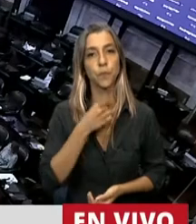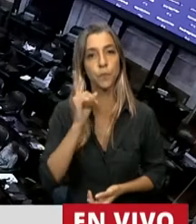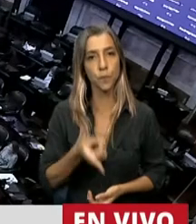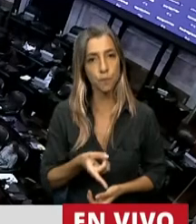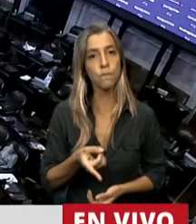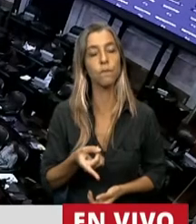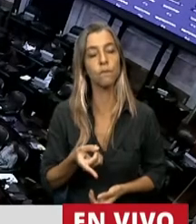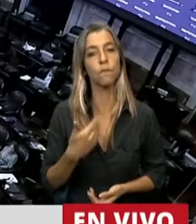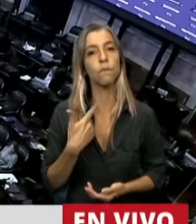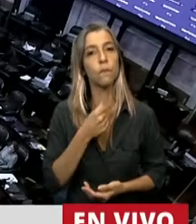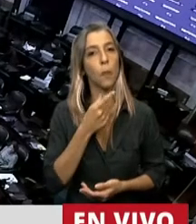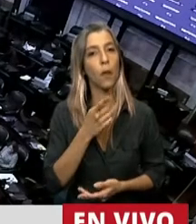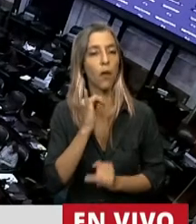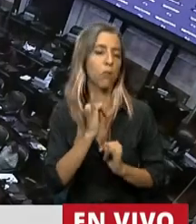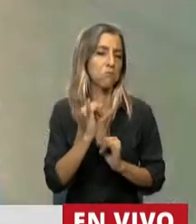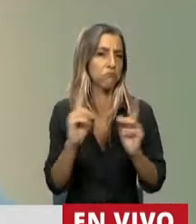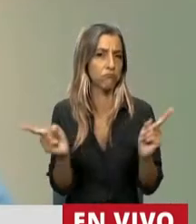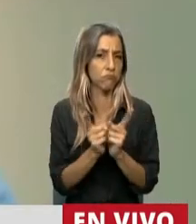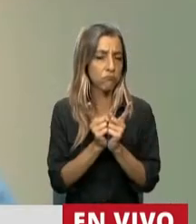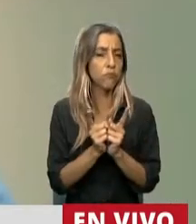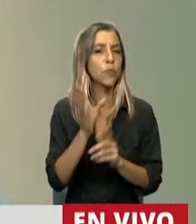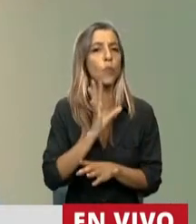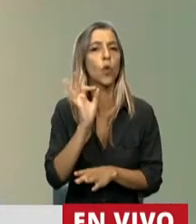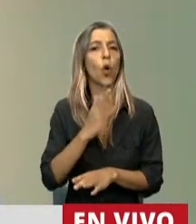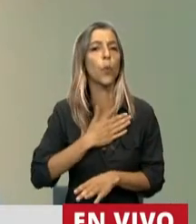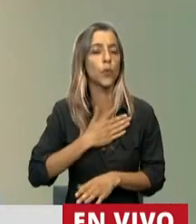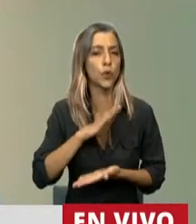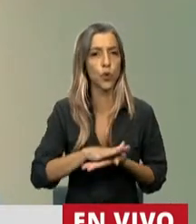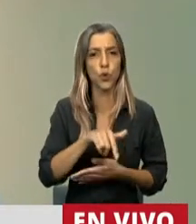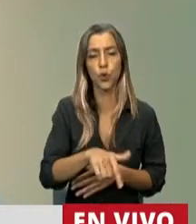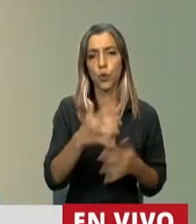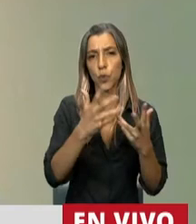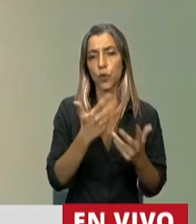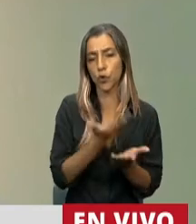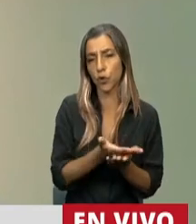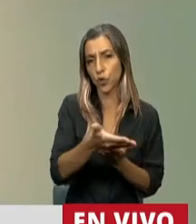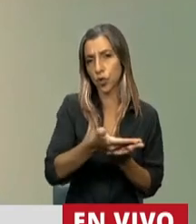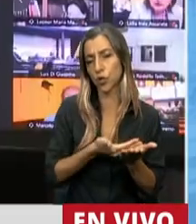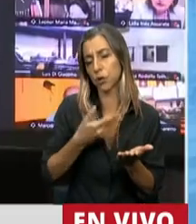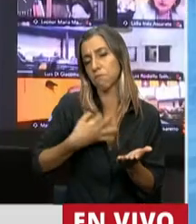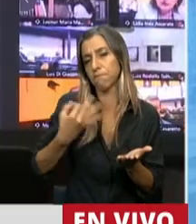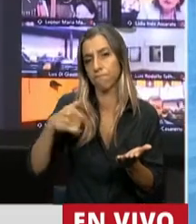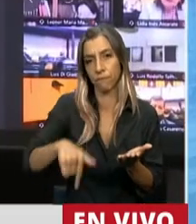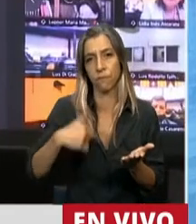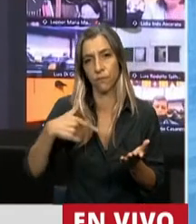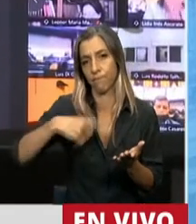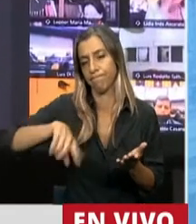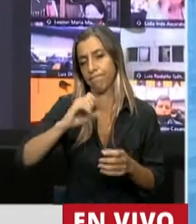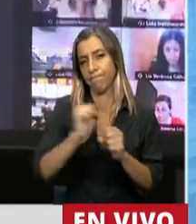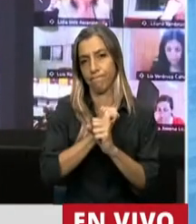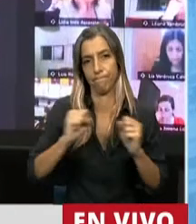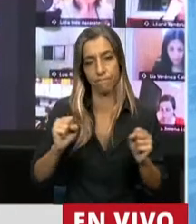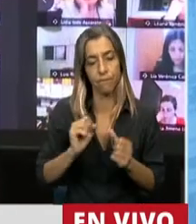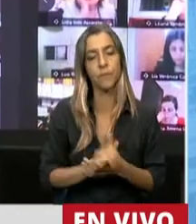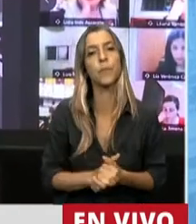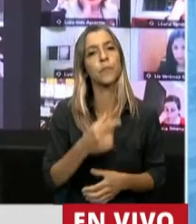expresar de forma resumida mi opinión sobre este proyecto que hoy seguramente vamos a transformar en ley y en